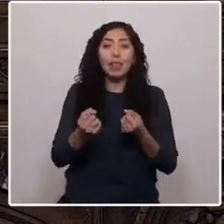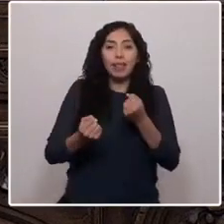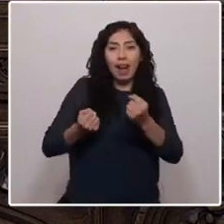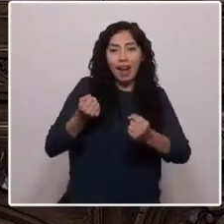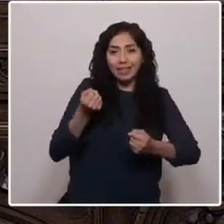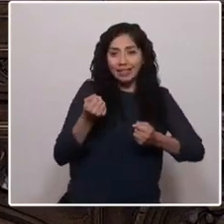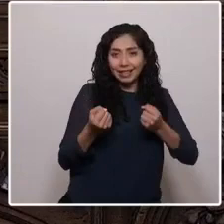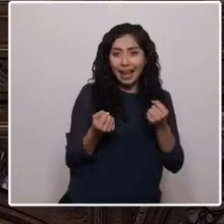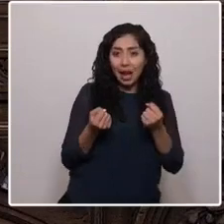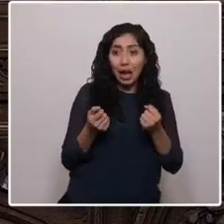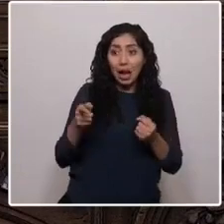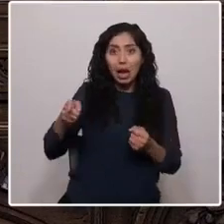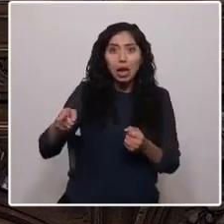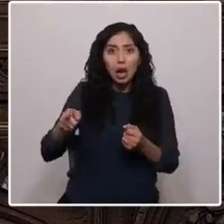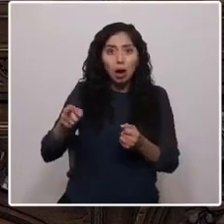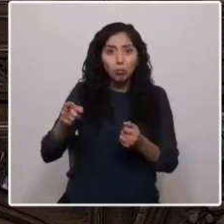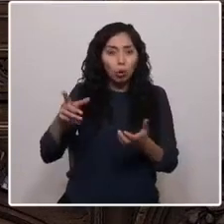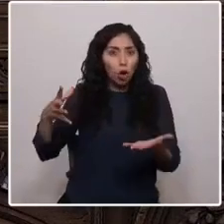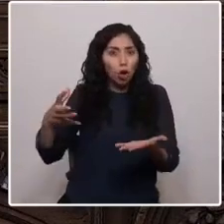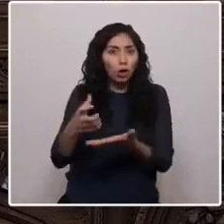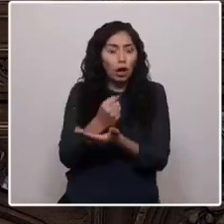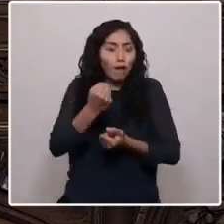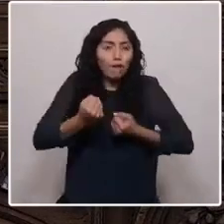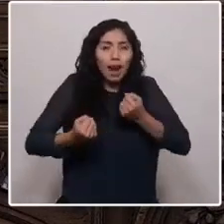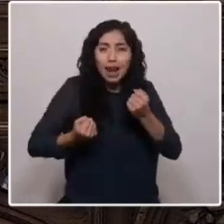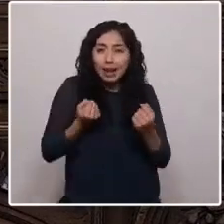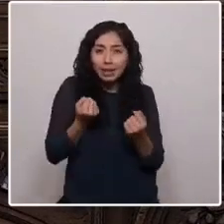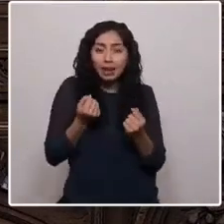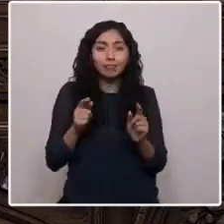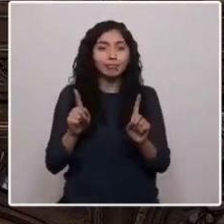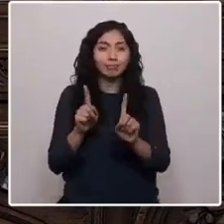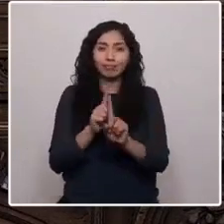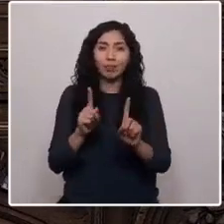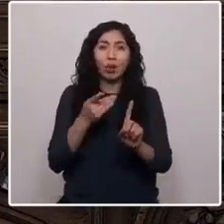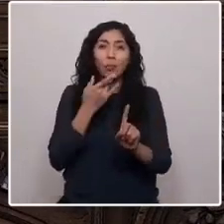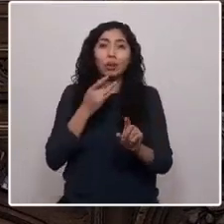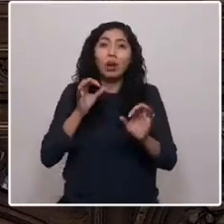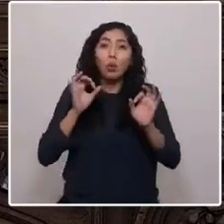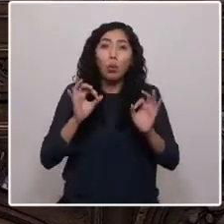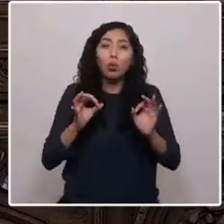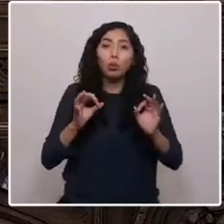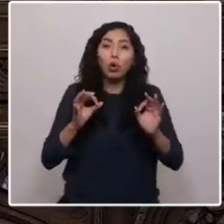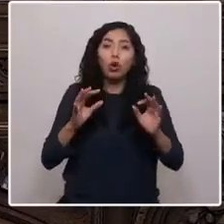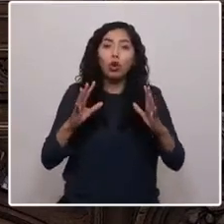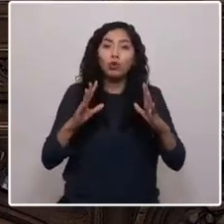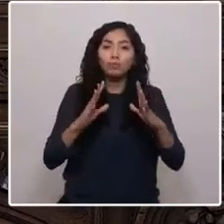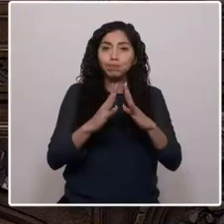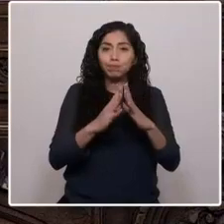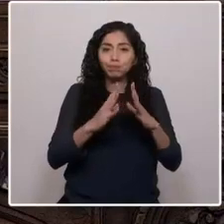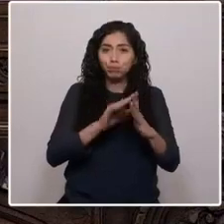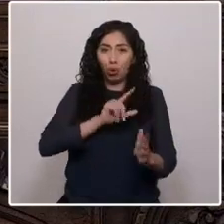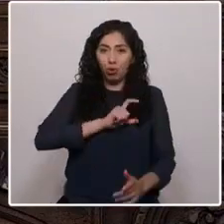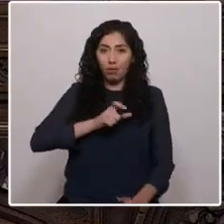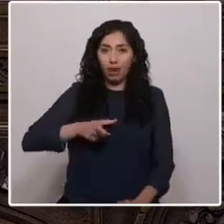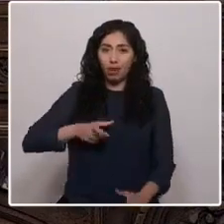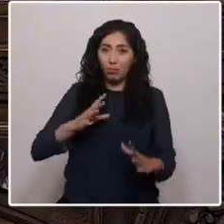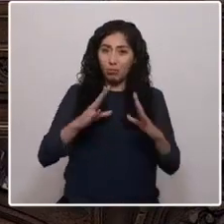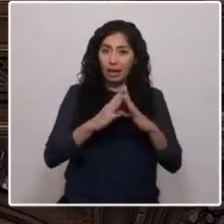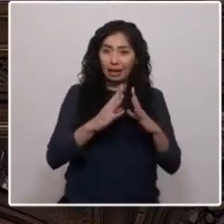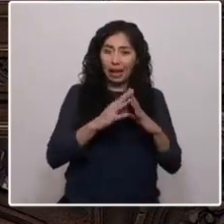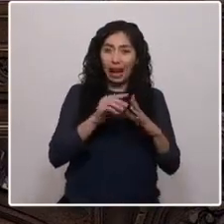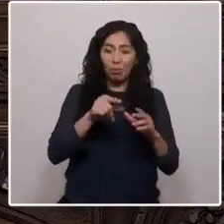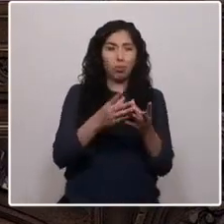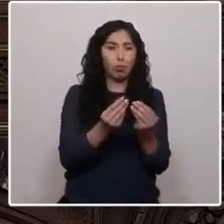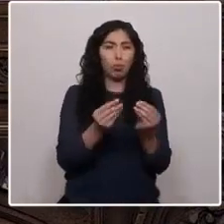convertirse en bailarinas, por el fatídico golpe de Estado que terminó con tantas y tantas vidas